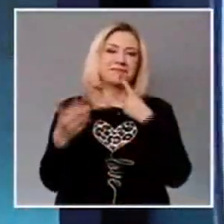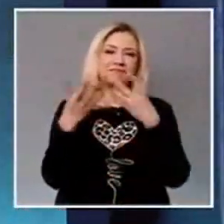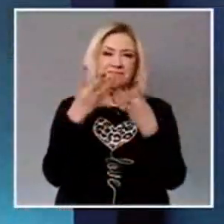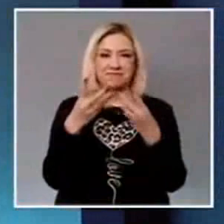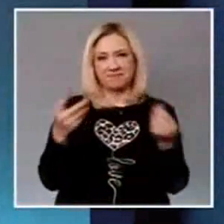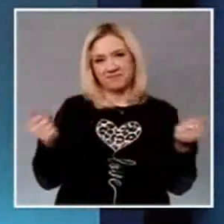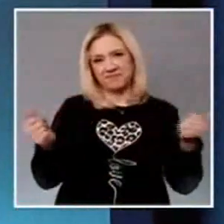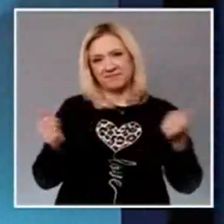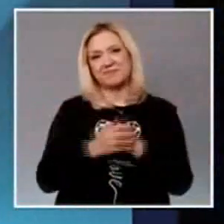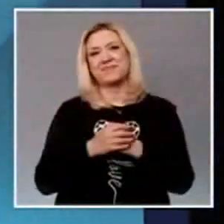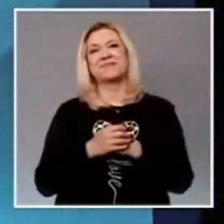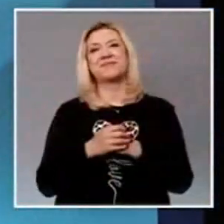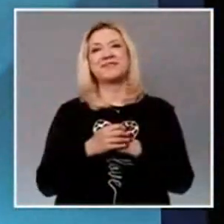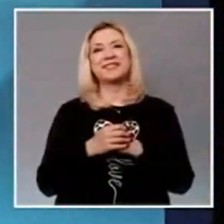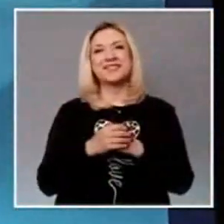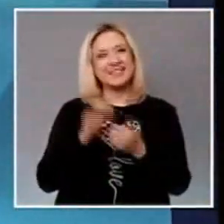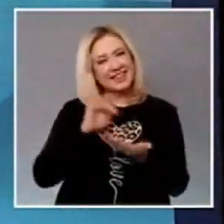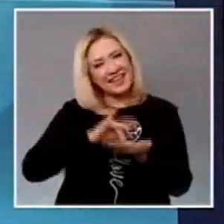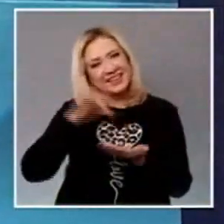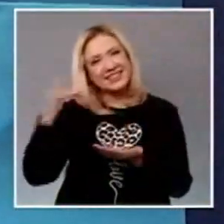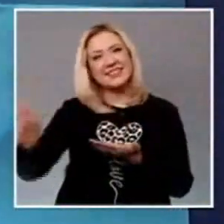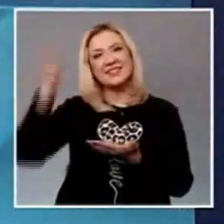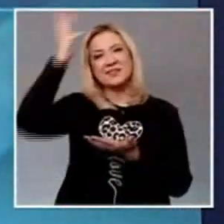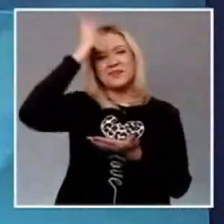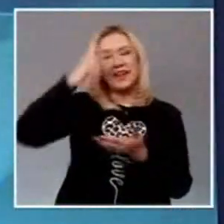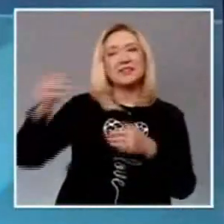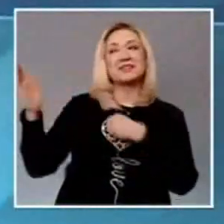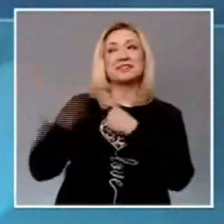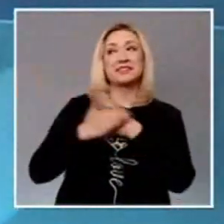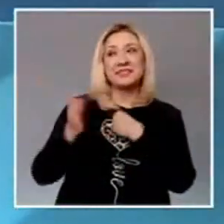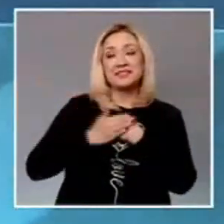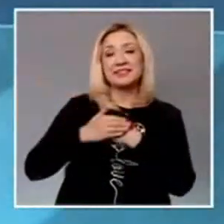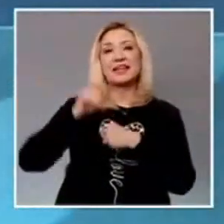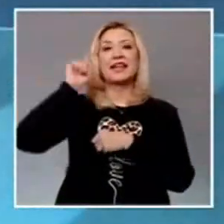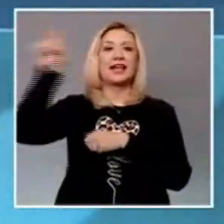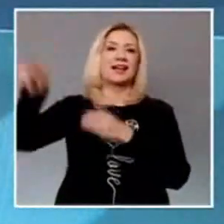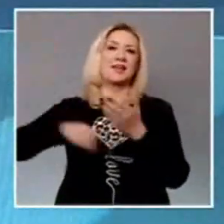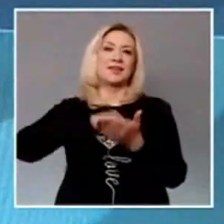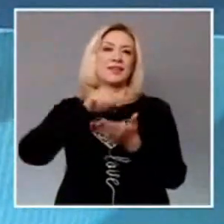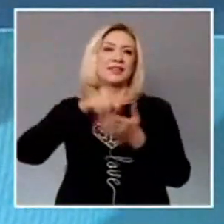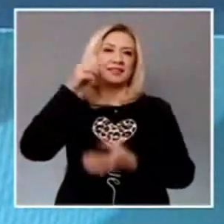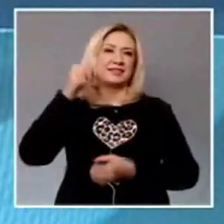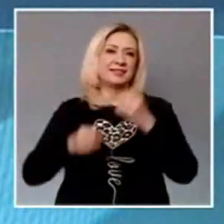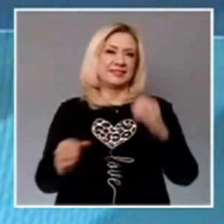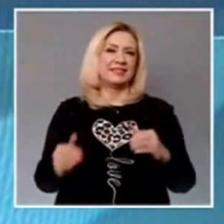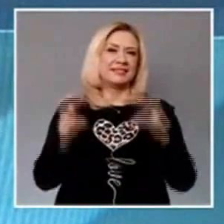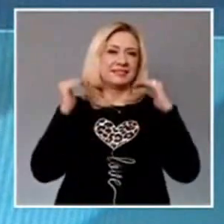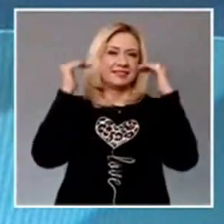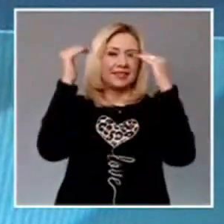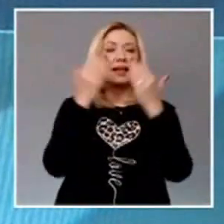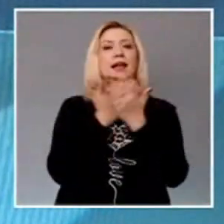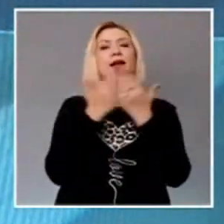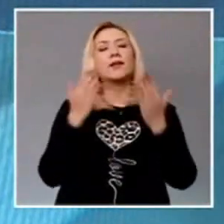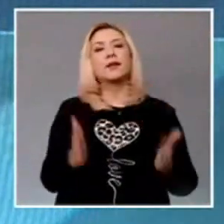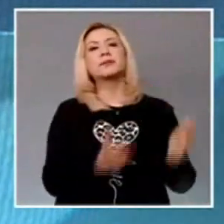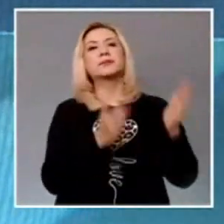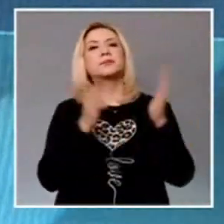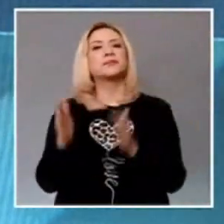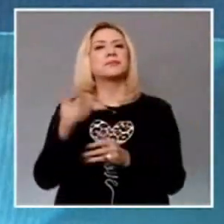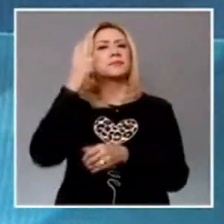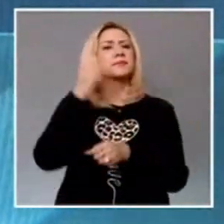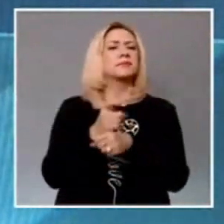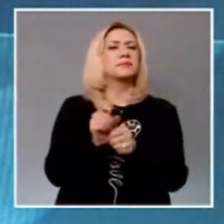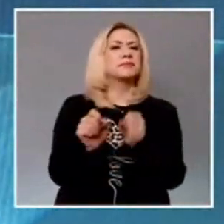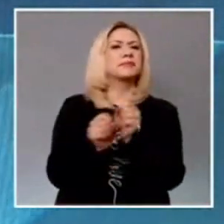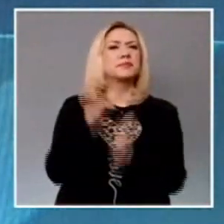Muchas gracias Mario por este reporte desde Pino Suárez 2. Y seguimos con las noticias porque la primera sala de la corte determinó que cuando